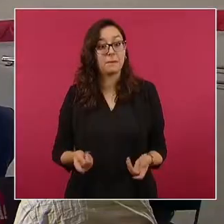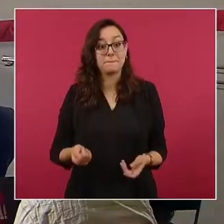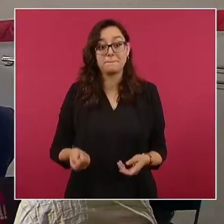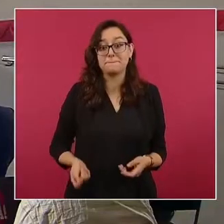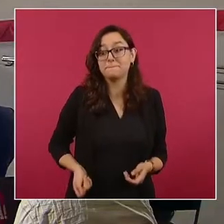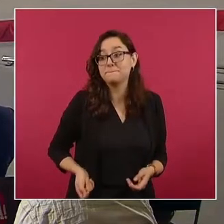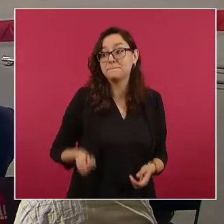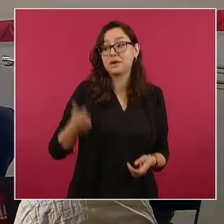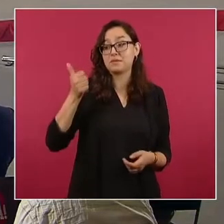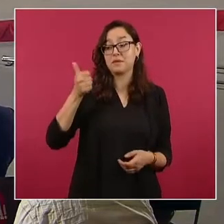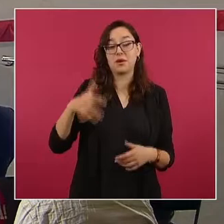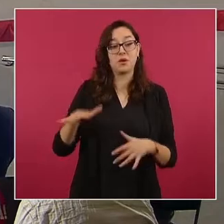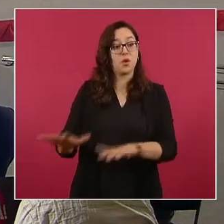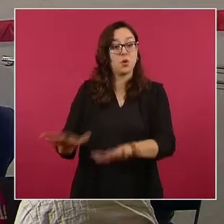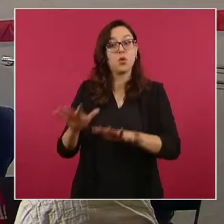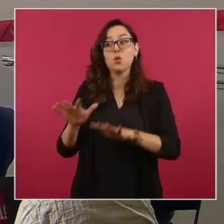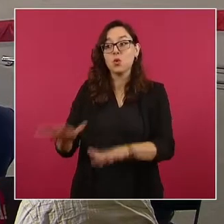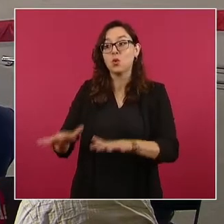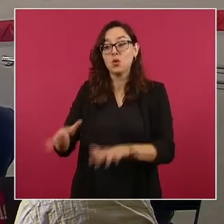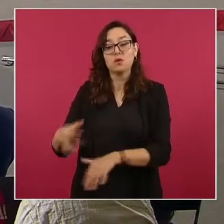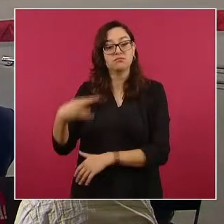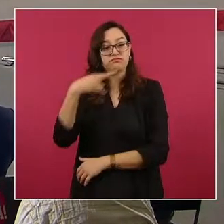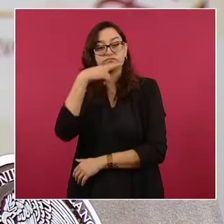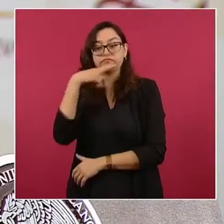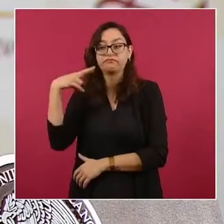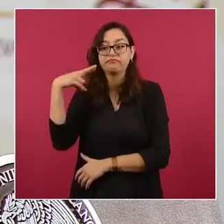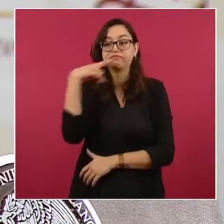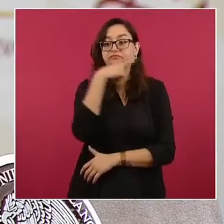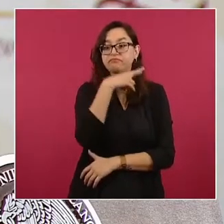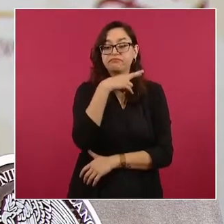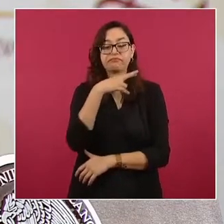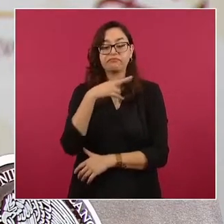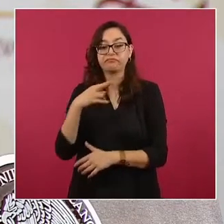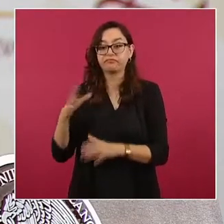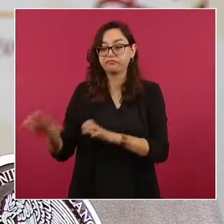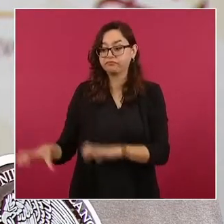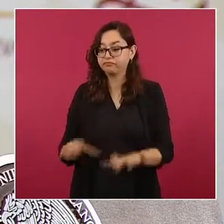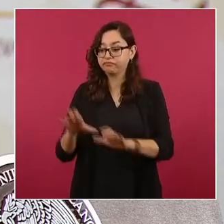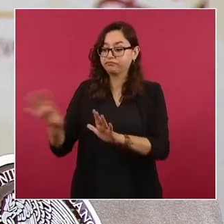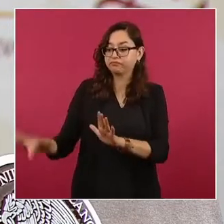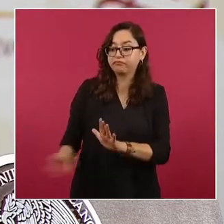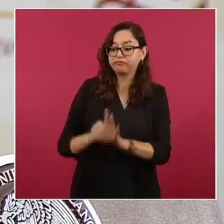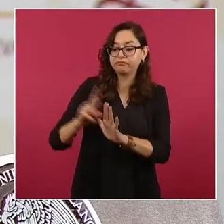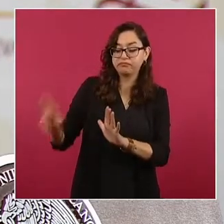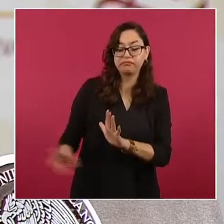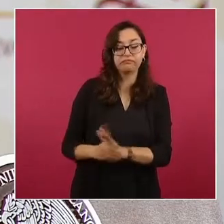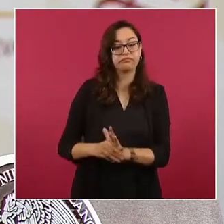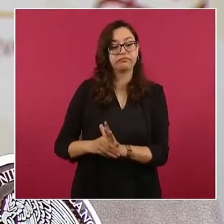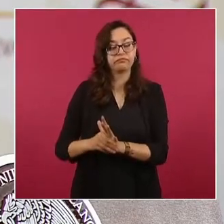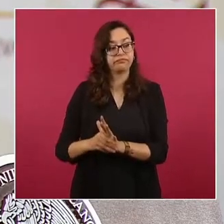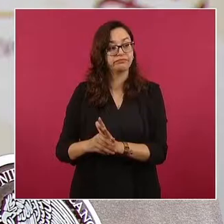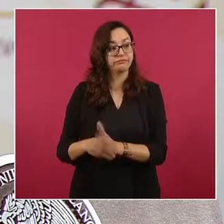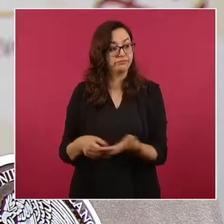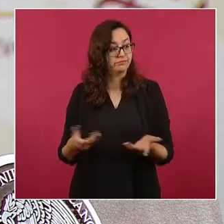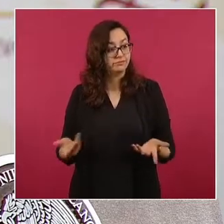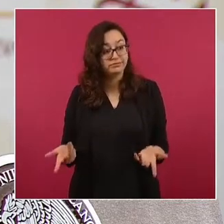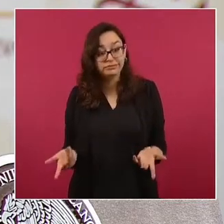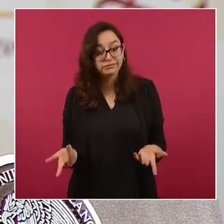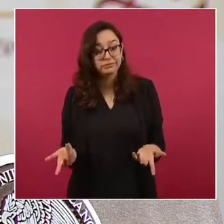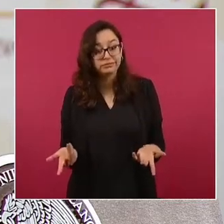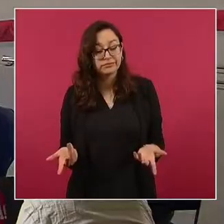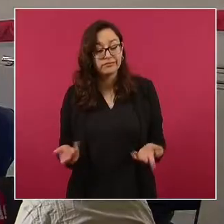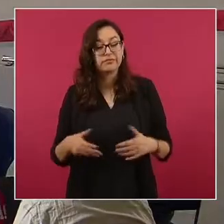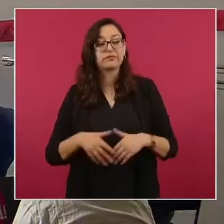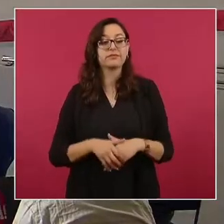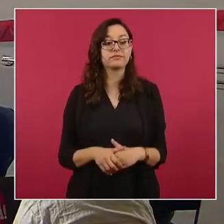en la digitalización de la regulación sanitaria en México. La